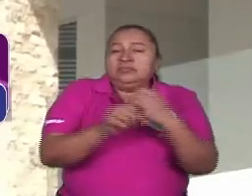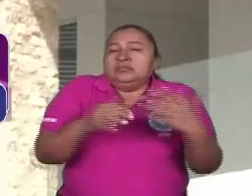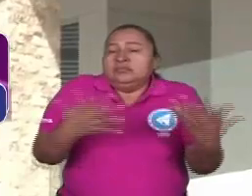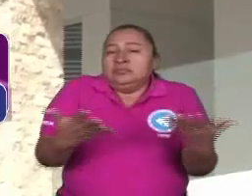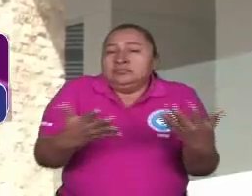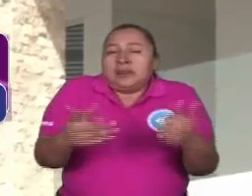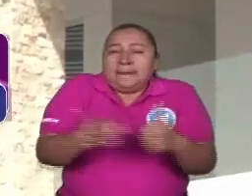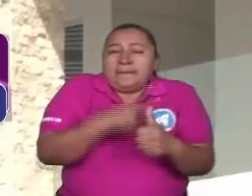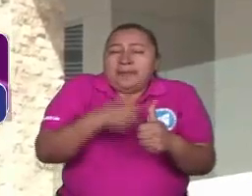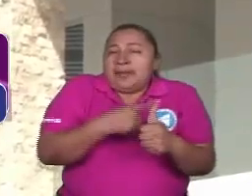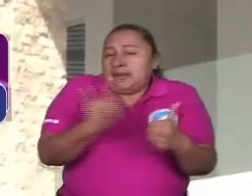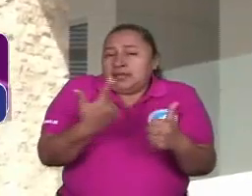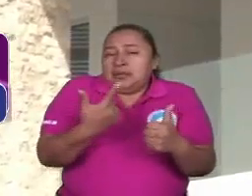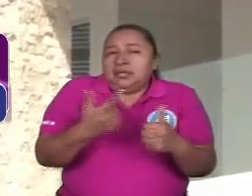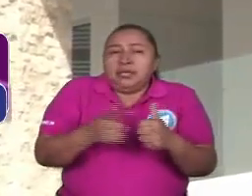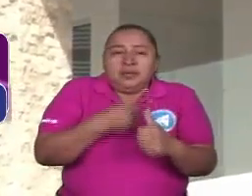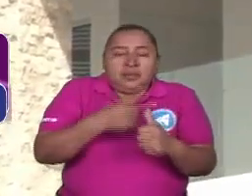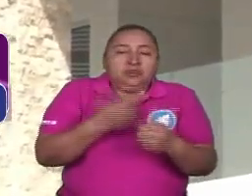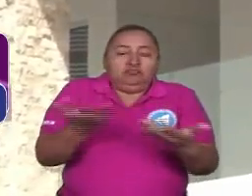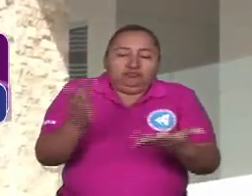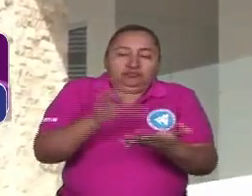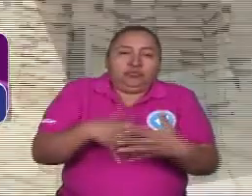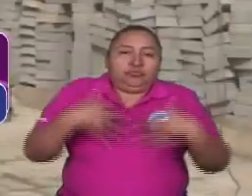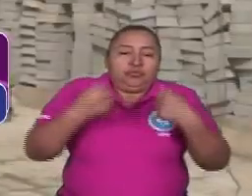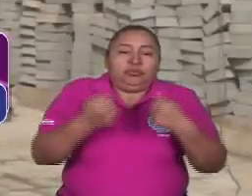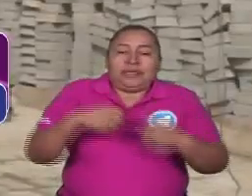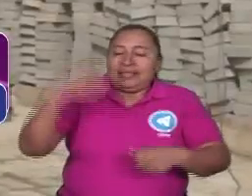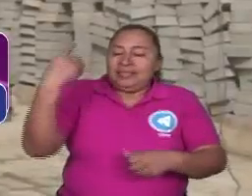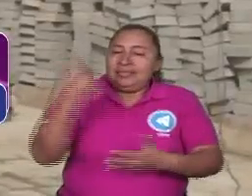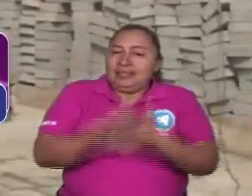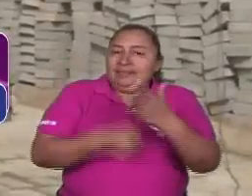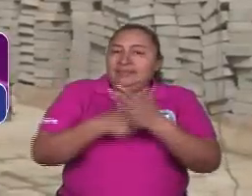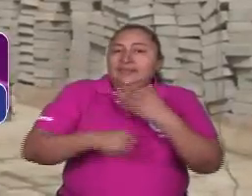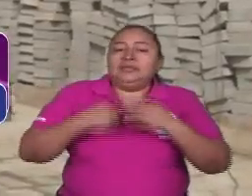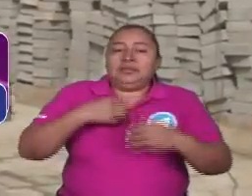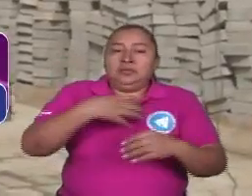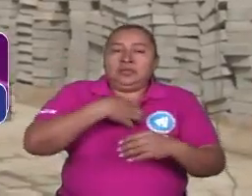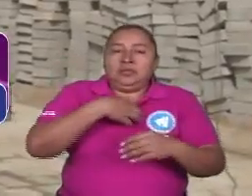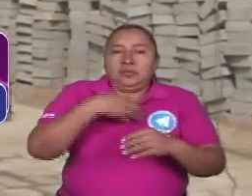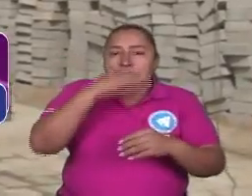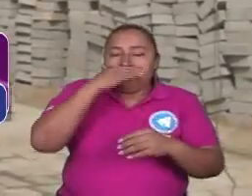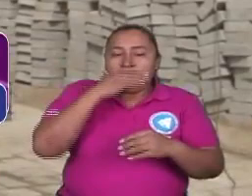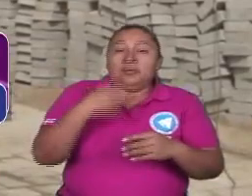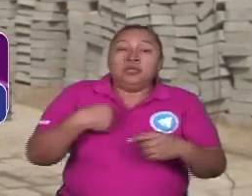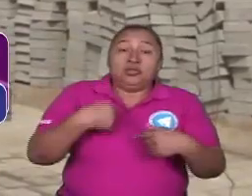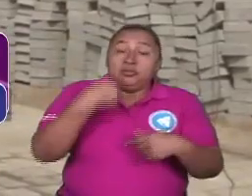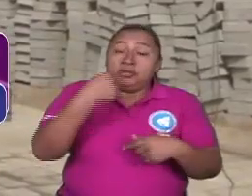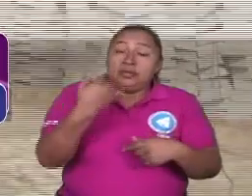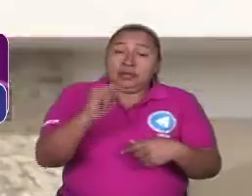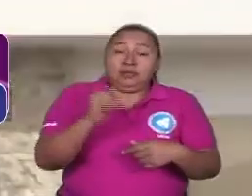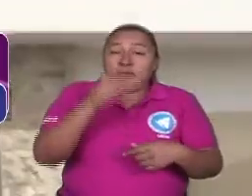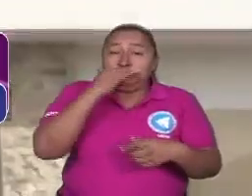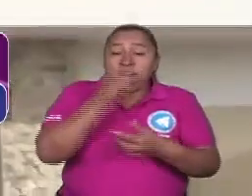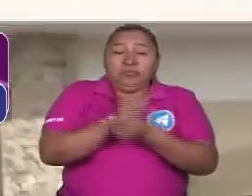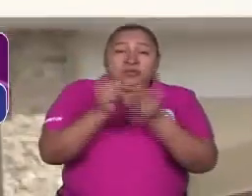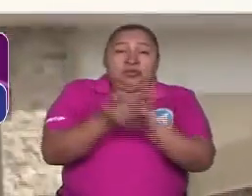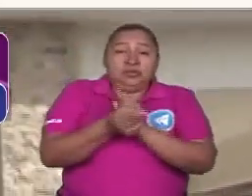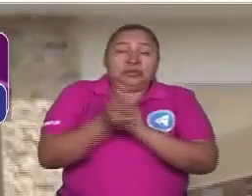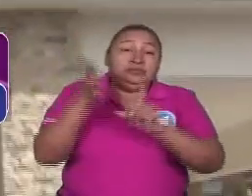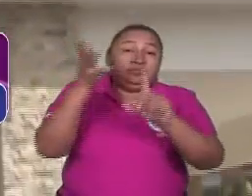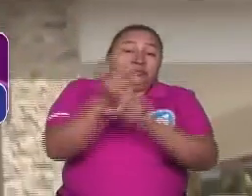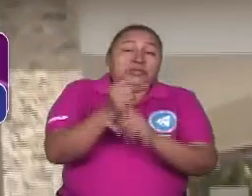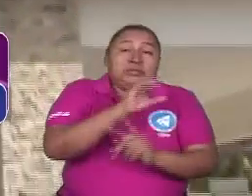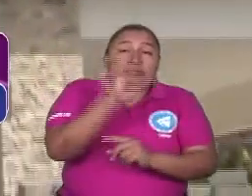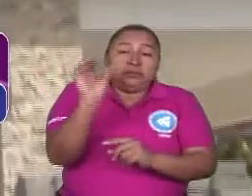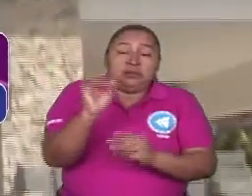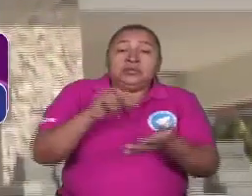la primera gran reivindicación es la defensa de la revolución. Cuando yo te digo, si la revolución fue la conquista del cielo, lo que